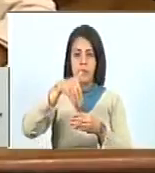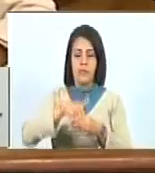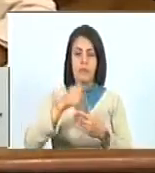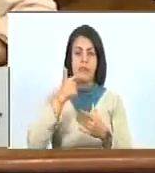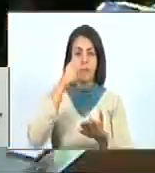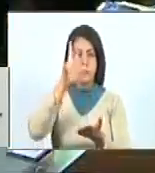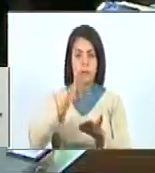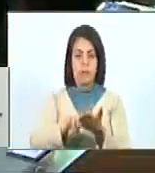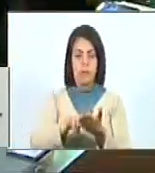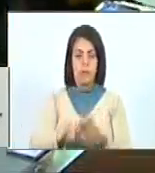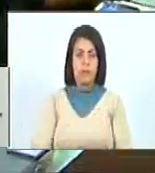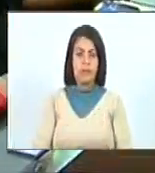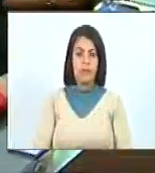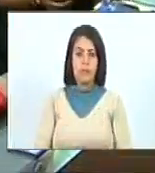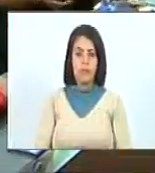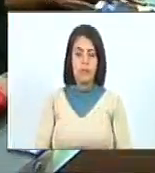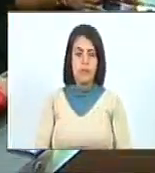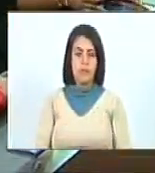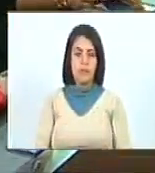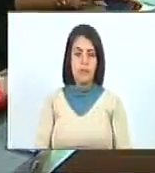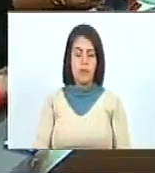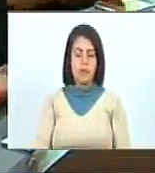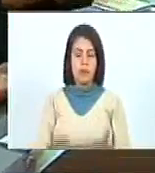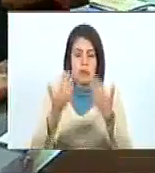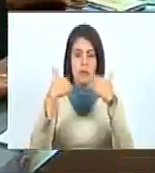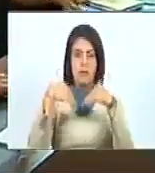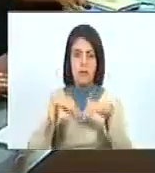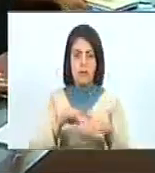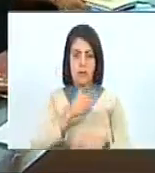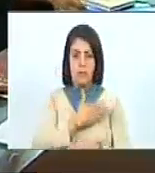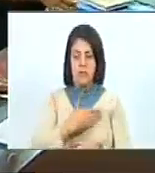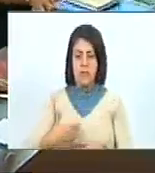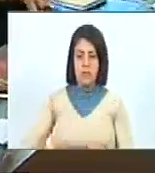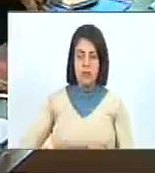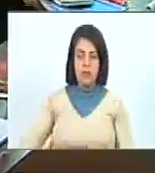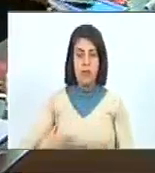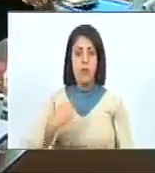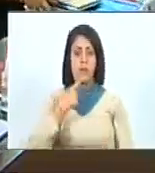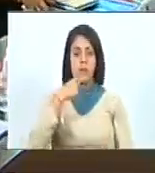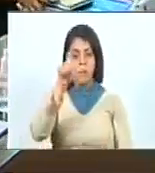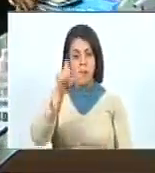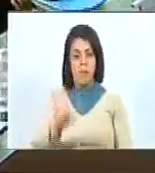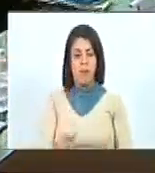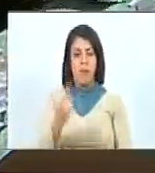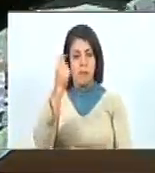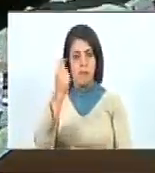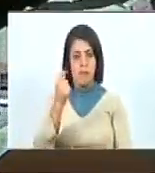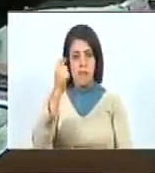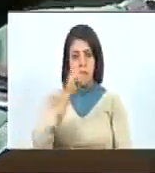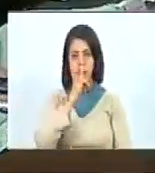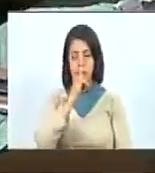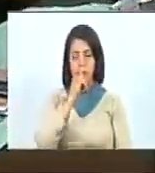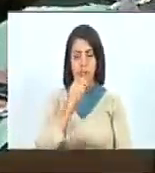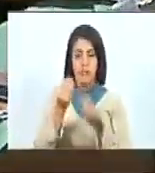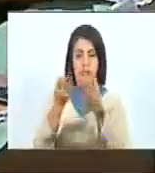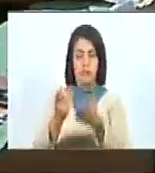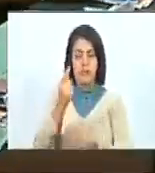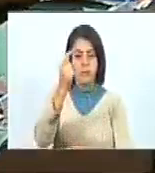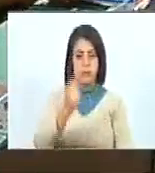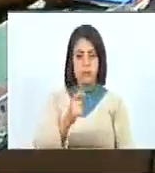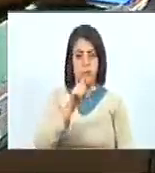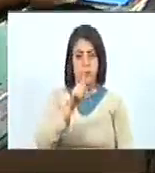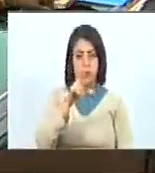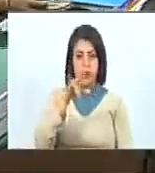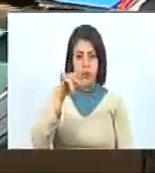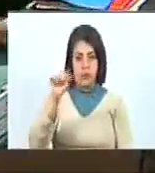votación, resultó aprobada. Seguidamente, el presidente cedió el derecho de palabra para puntos de información a la diputada